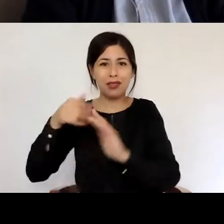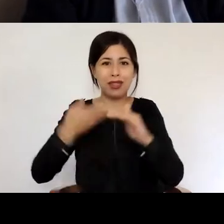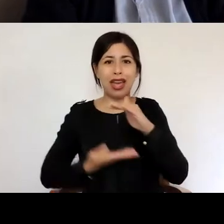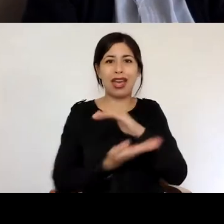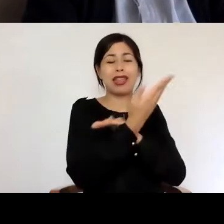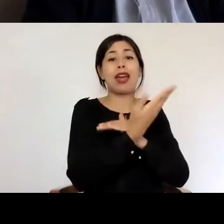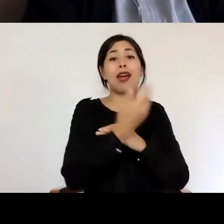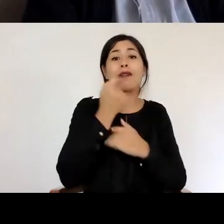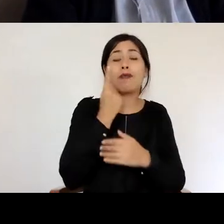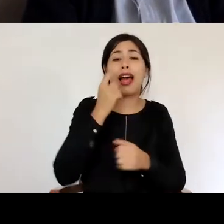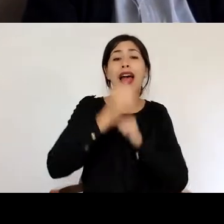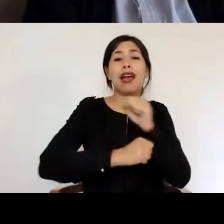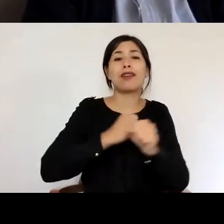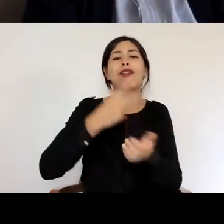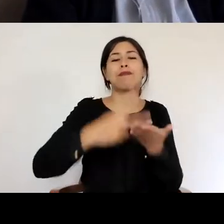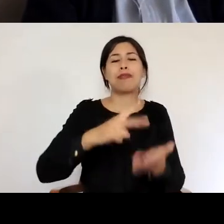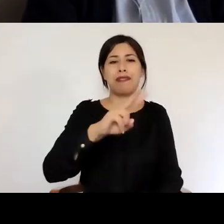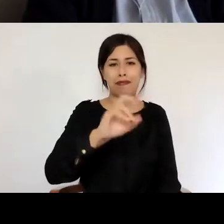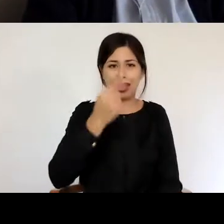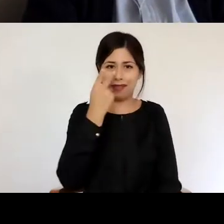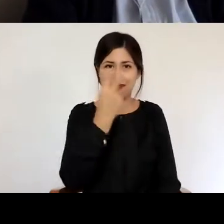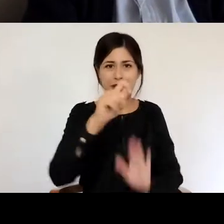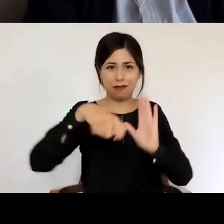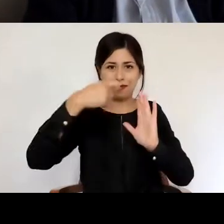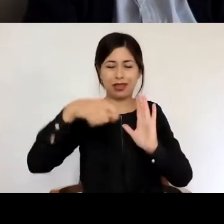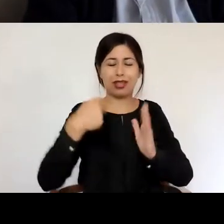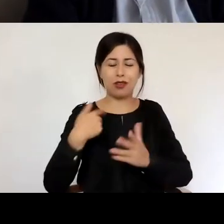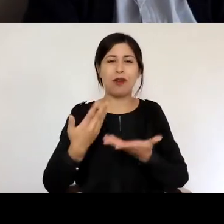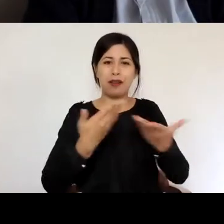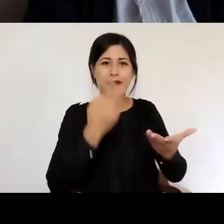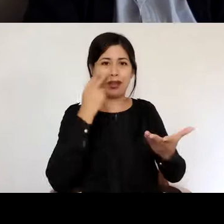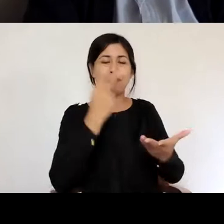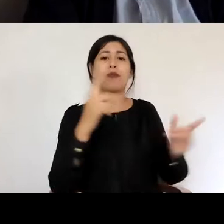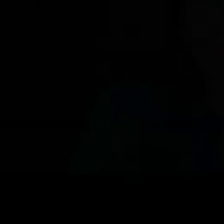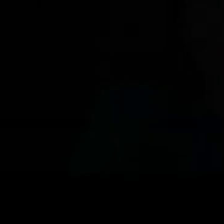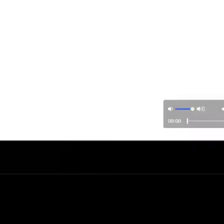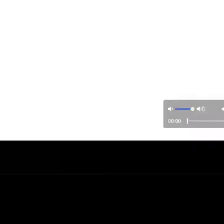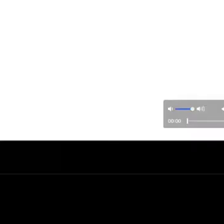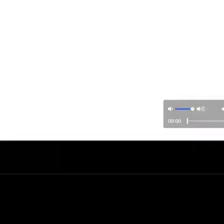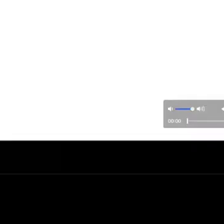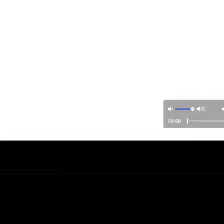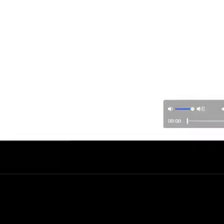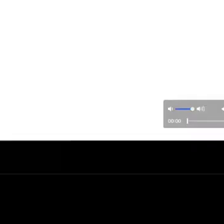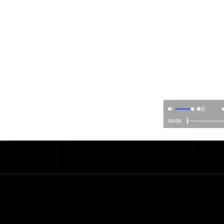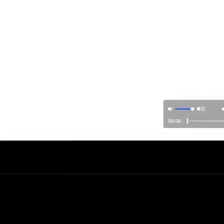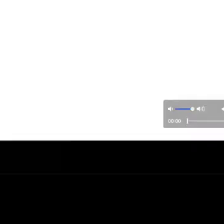2020 así que veamos ese video los invito es bastante corto pero bien interesante